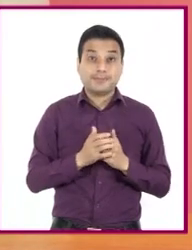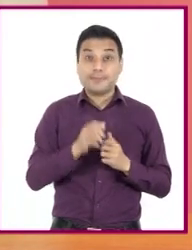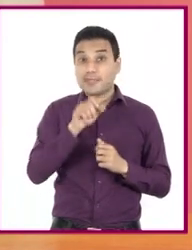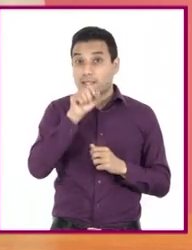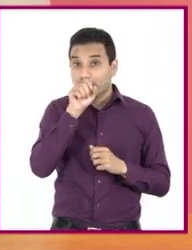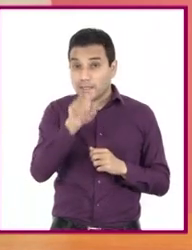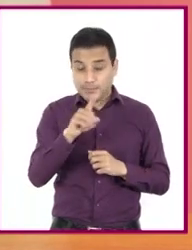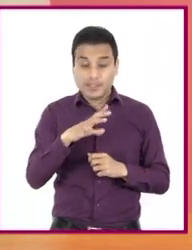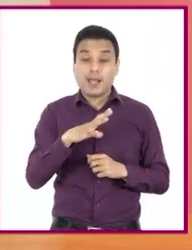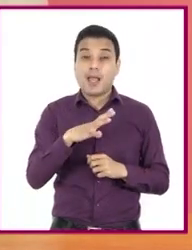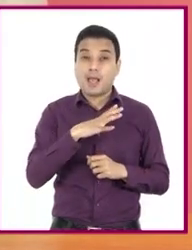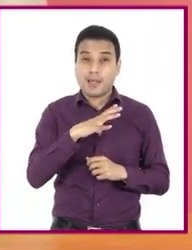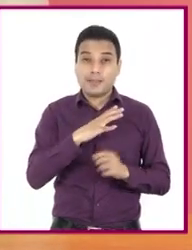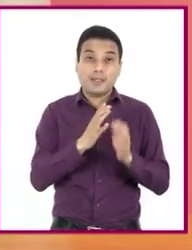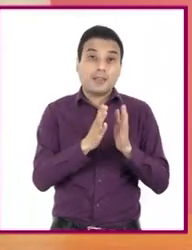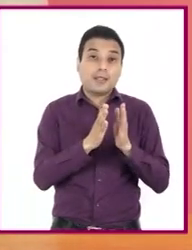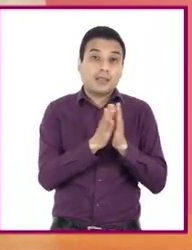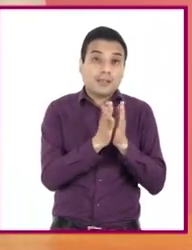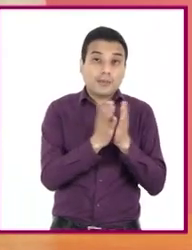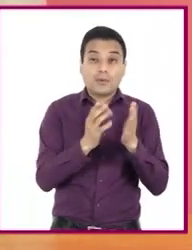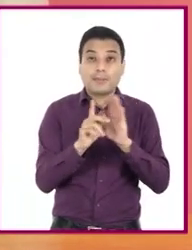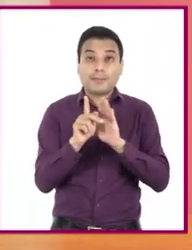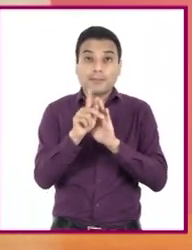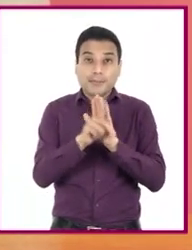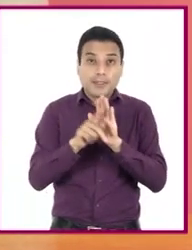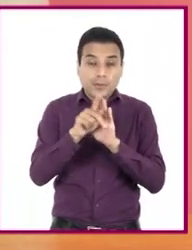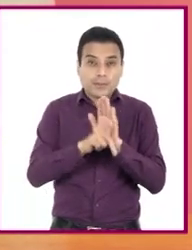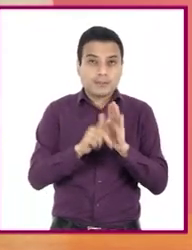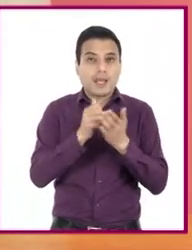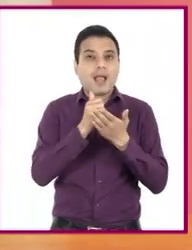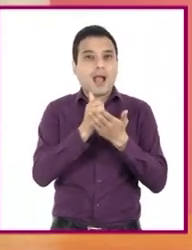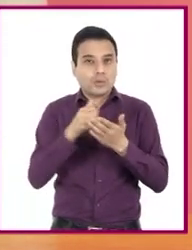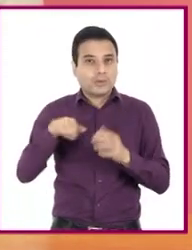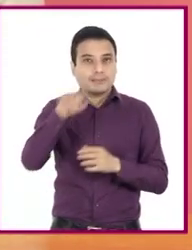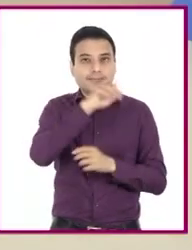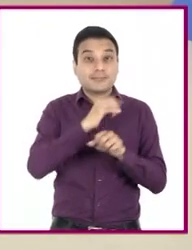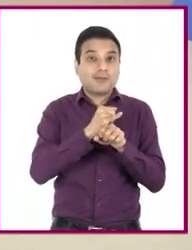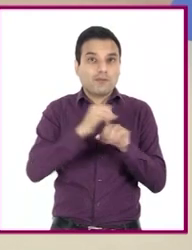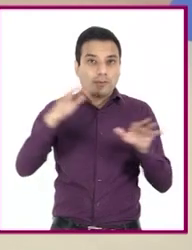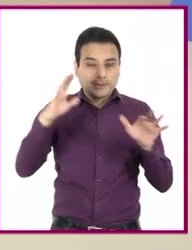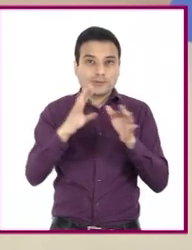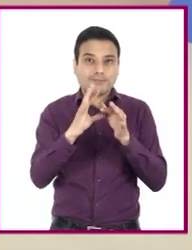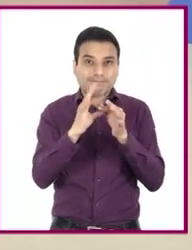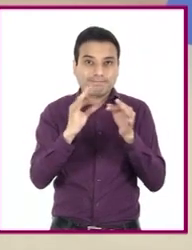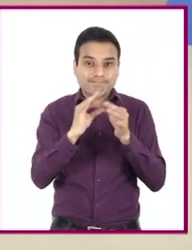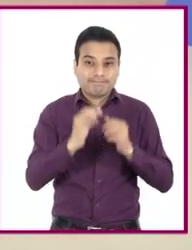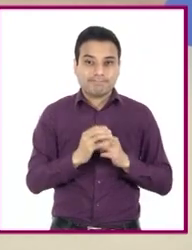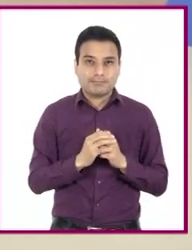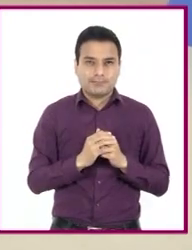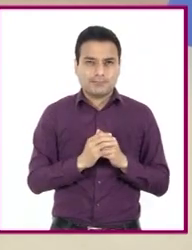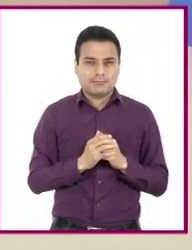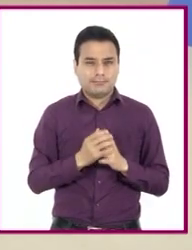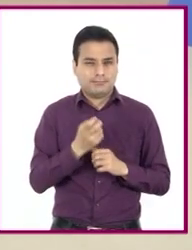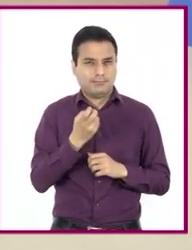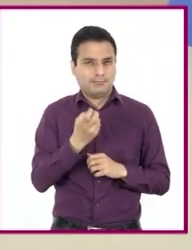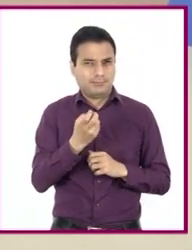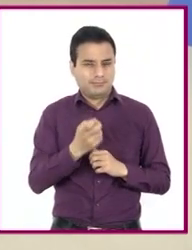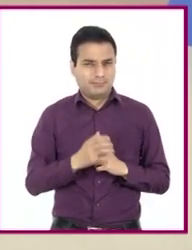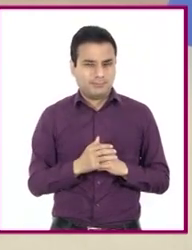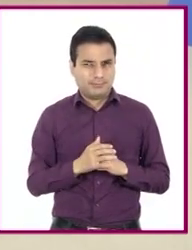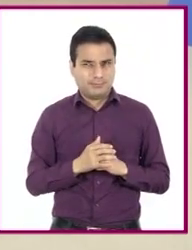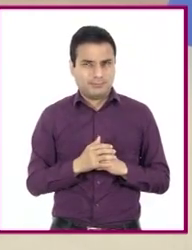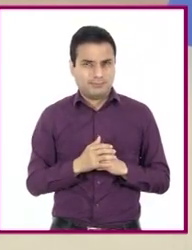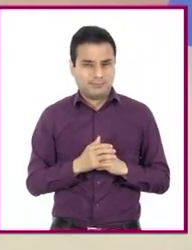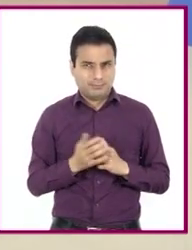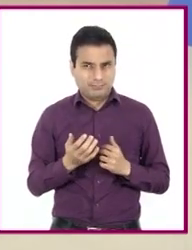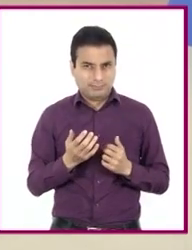existen programas o películas cuya función es informativa, no recreativa. ¿Y esas fuentes de información, a